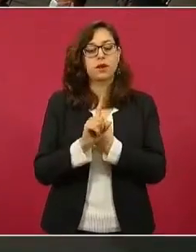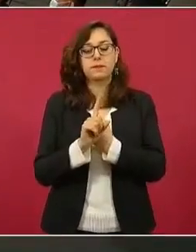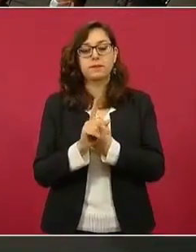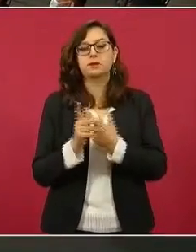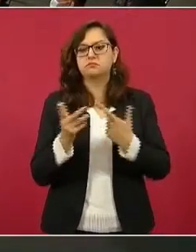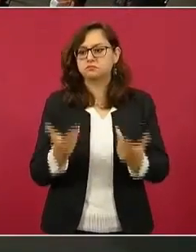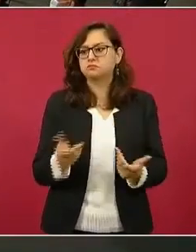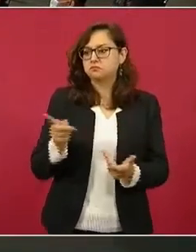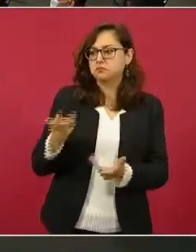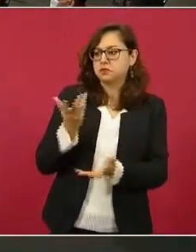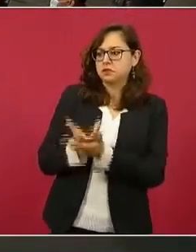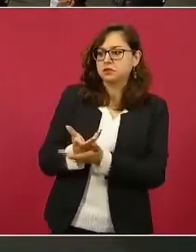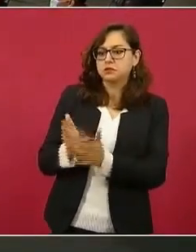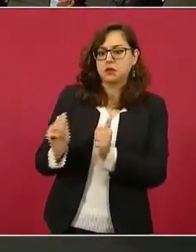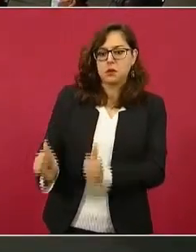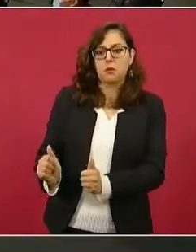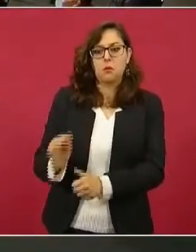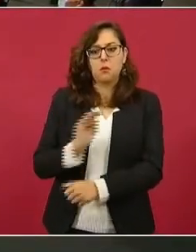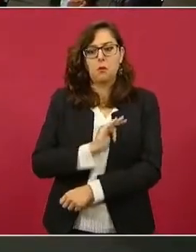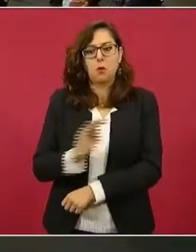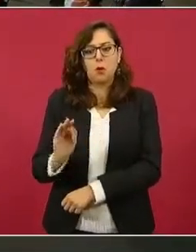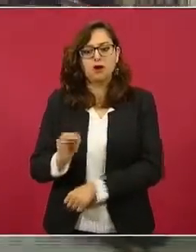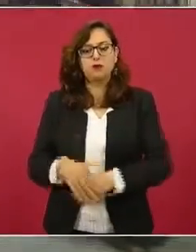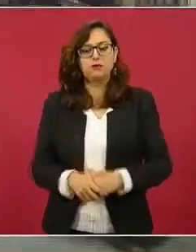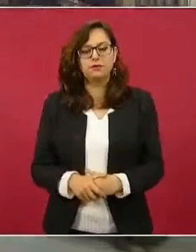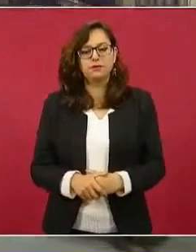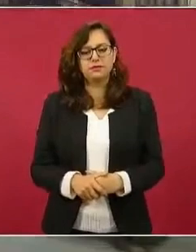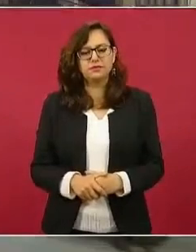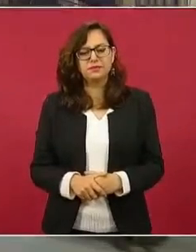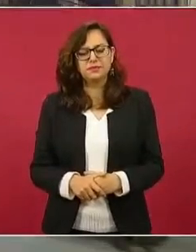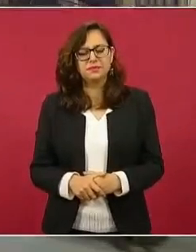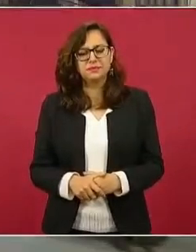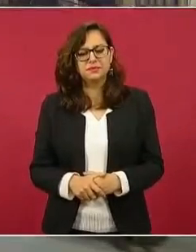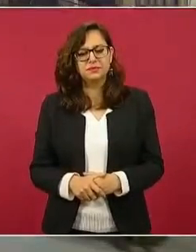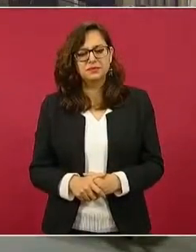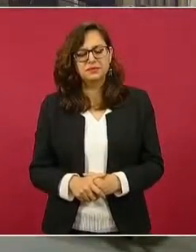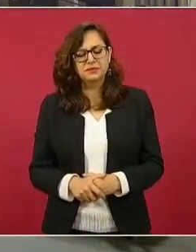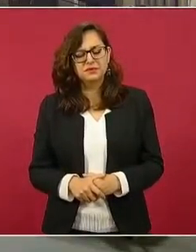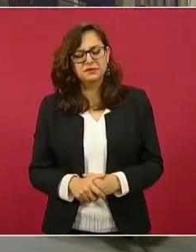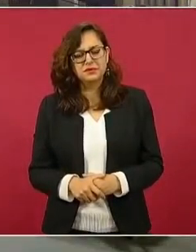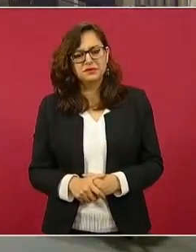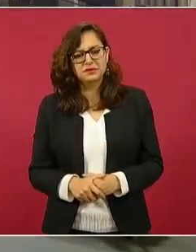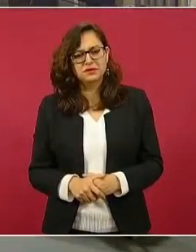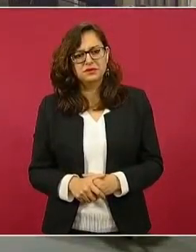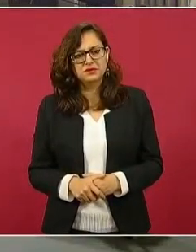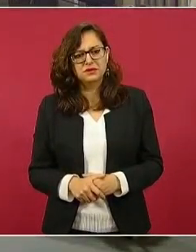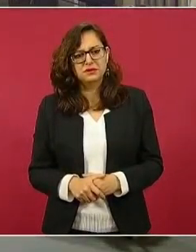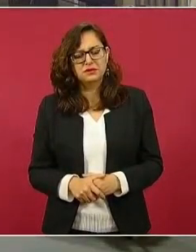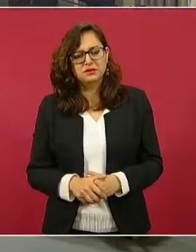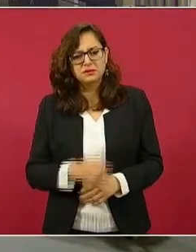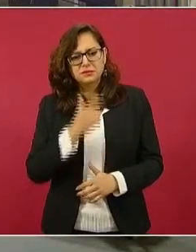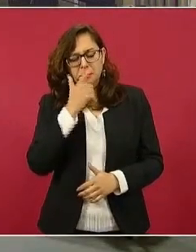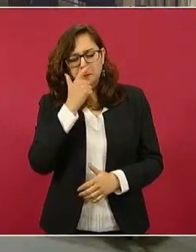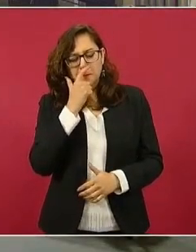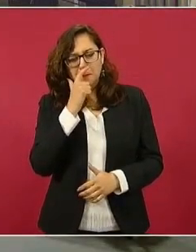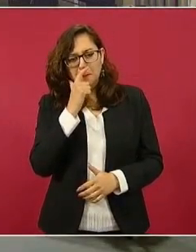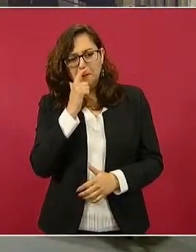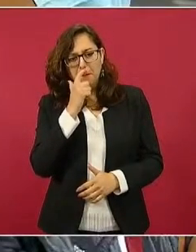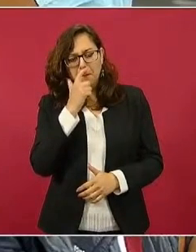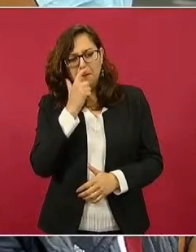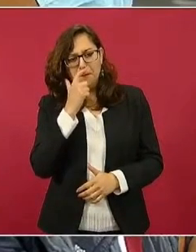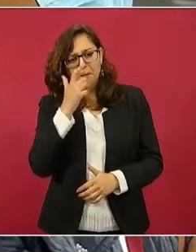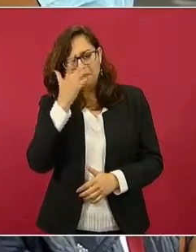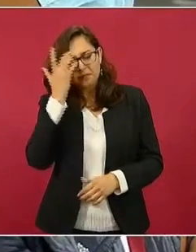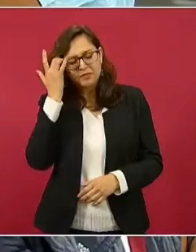temporal. Secretaria, ¿insistiría en qué se va a hacer con estos empleadores que persisten en pedir pruebas